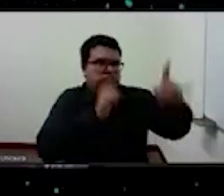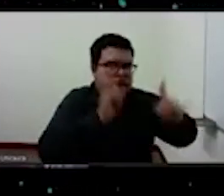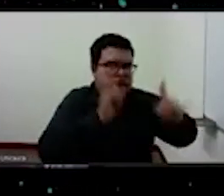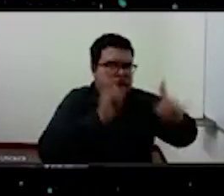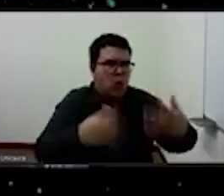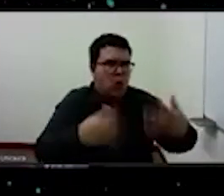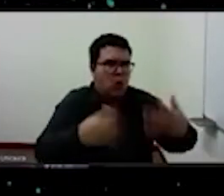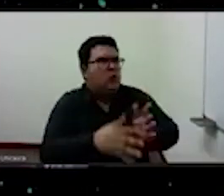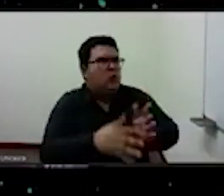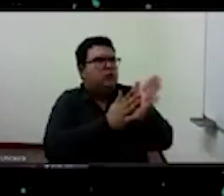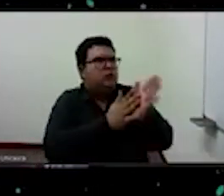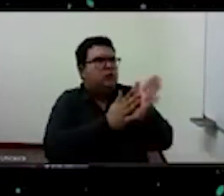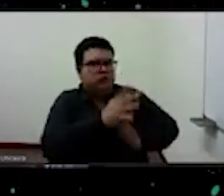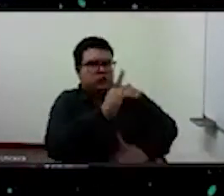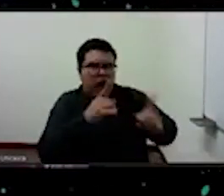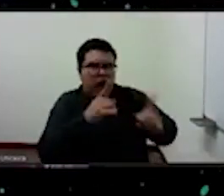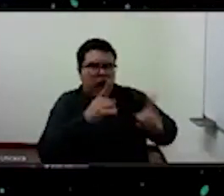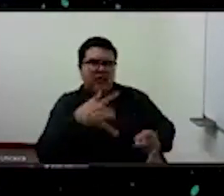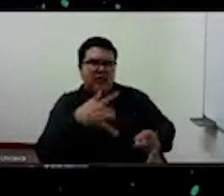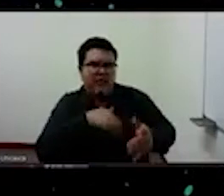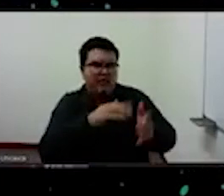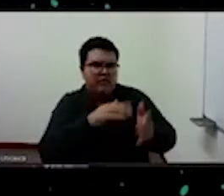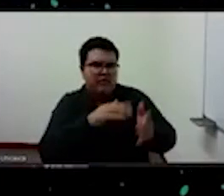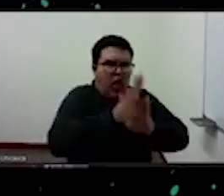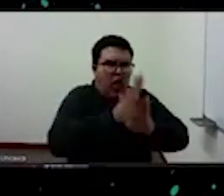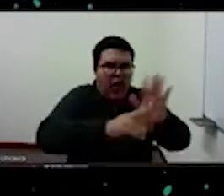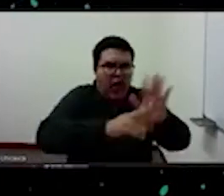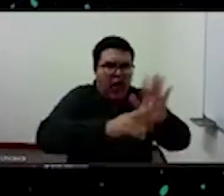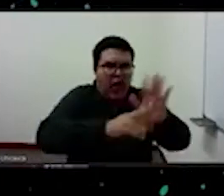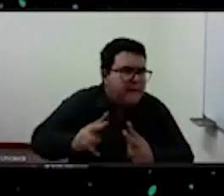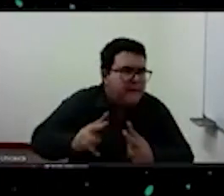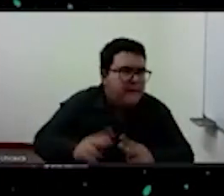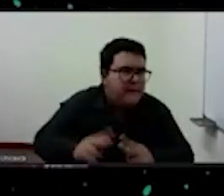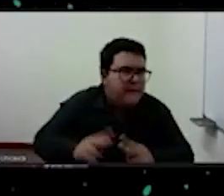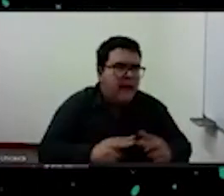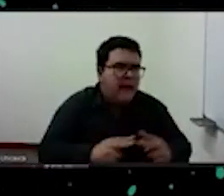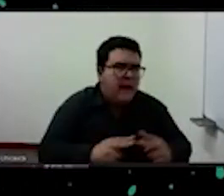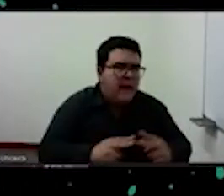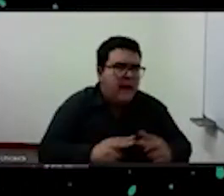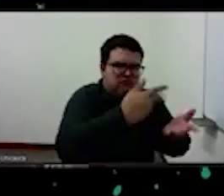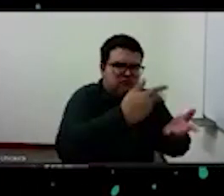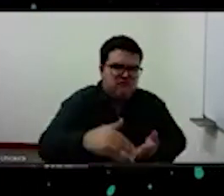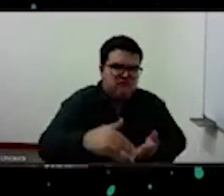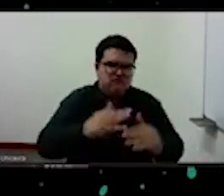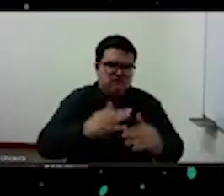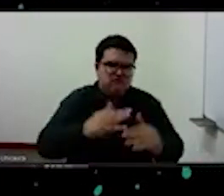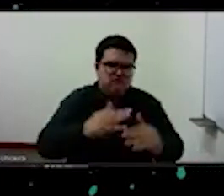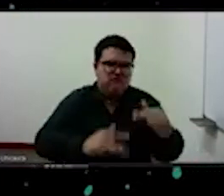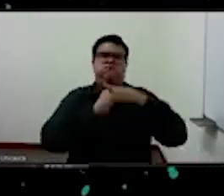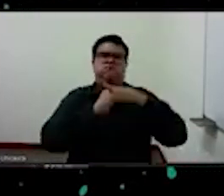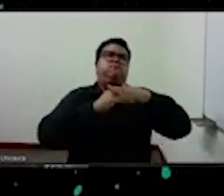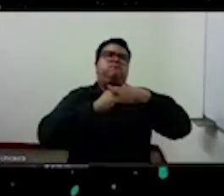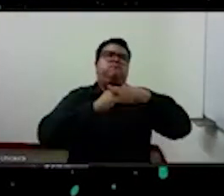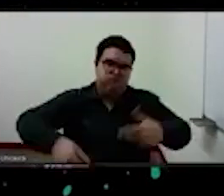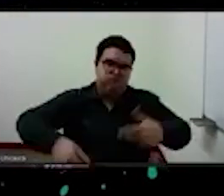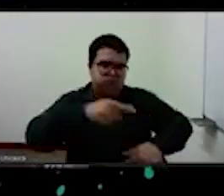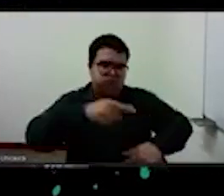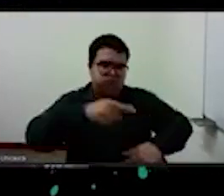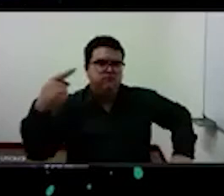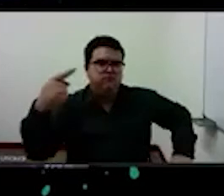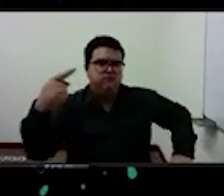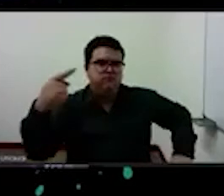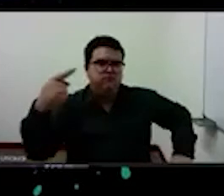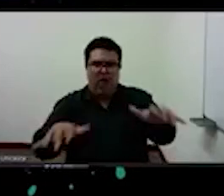a valorar a juzgar a condenar hasta las acciones mínimas de la vida